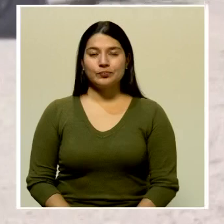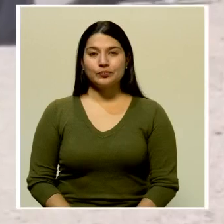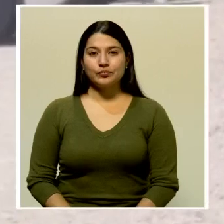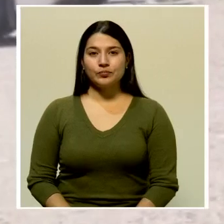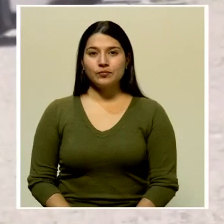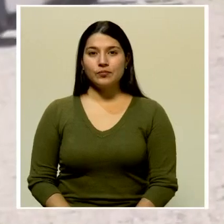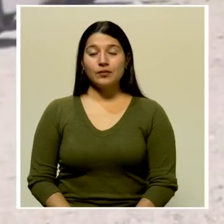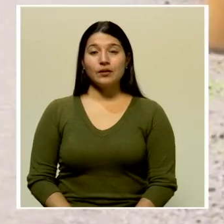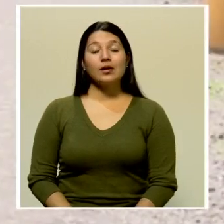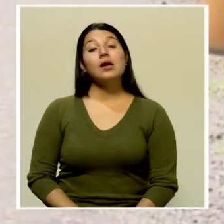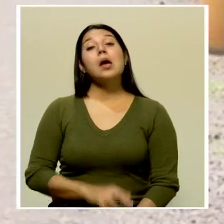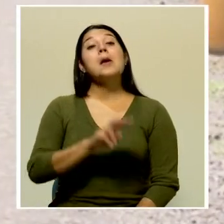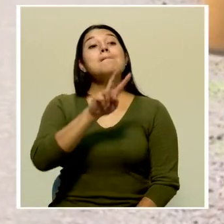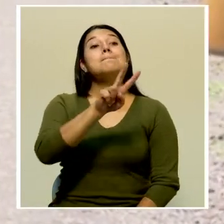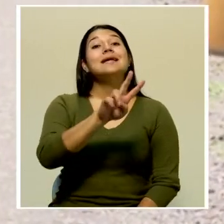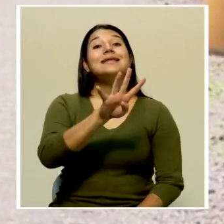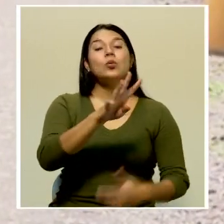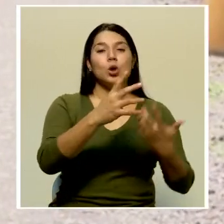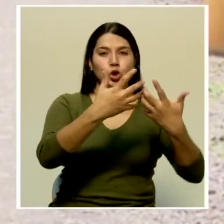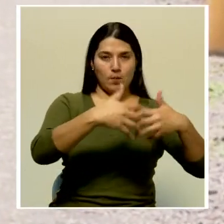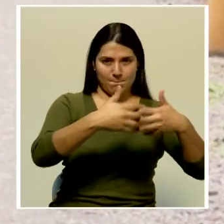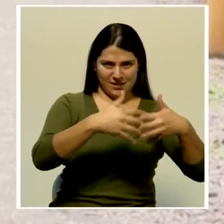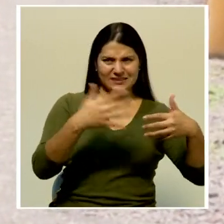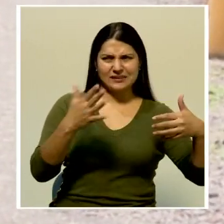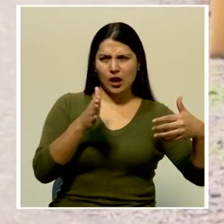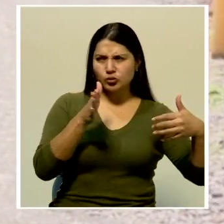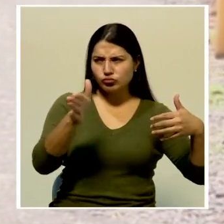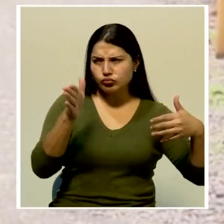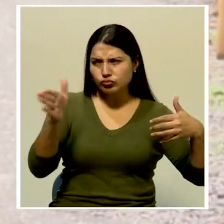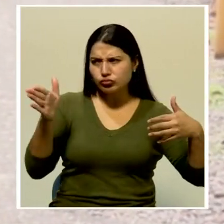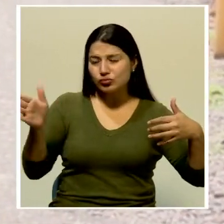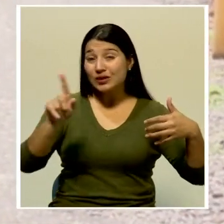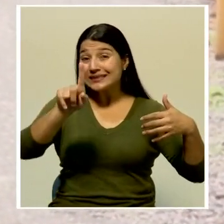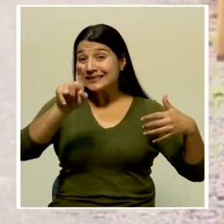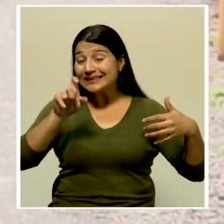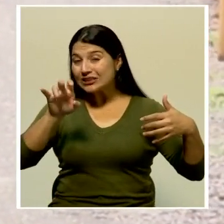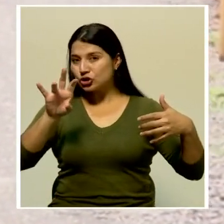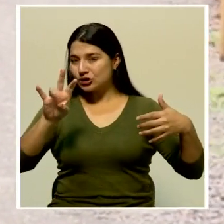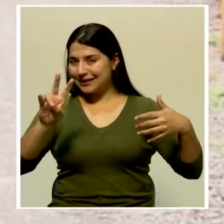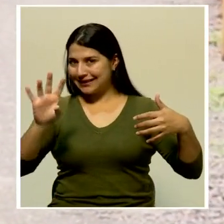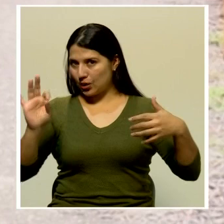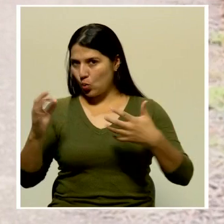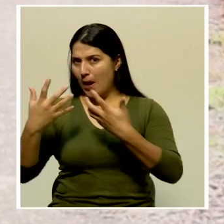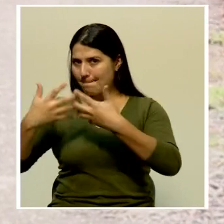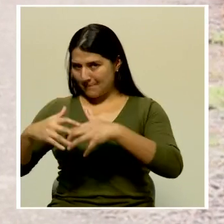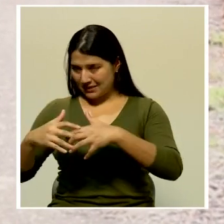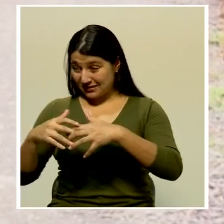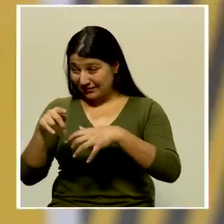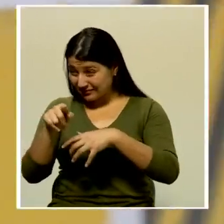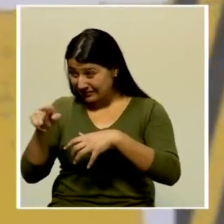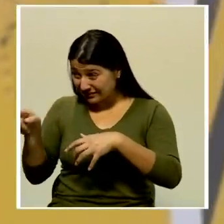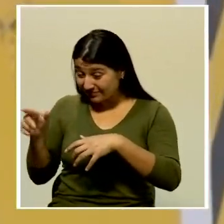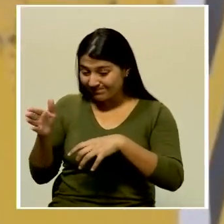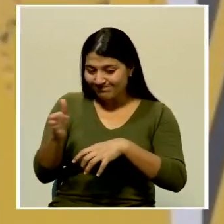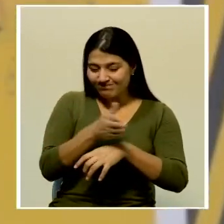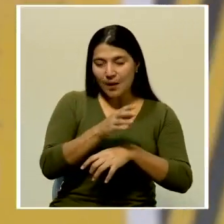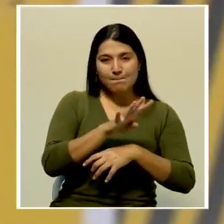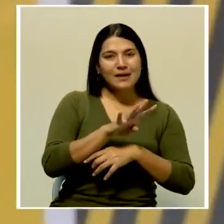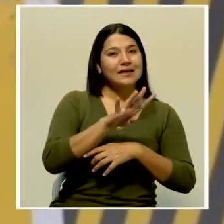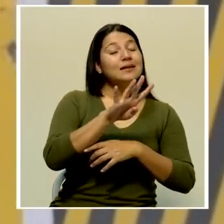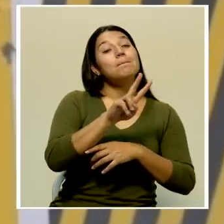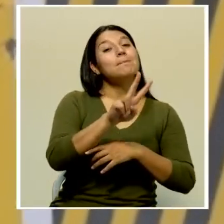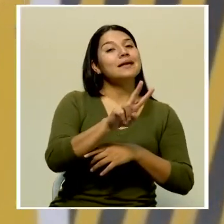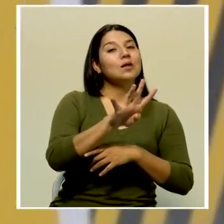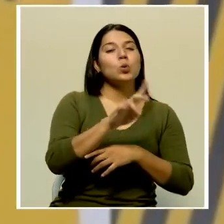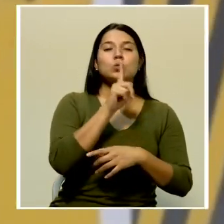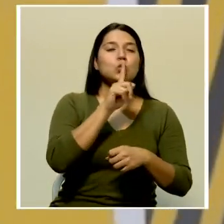24 de las 179 empresas que han inspeccionado las autoridades han tenido faltas en el cumplimiento de los derechos laborales y de las